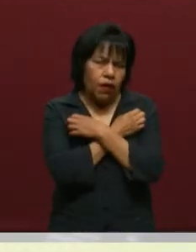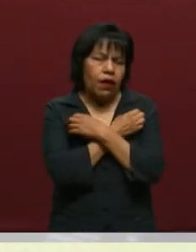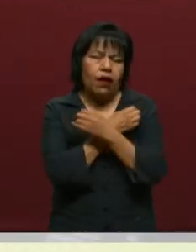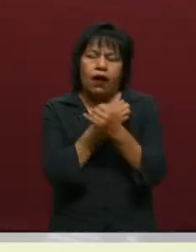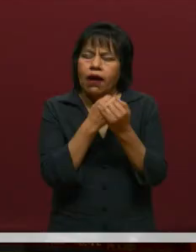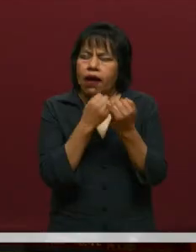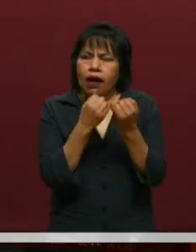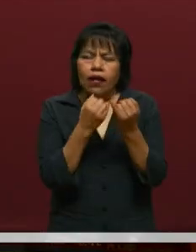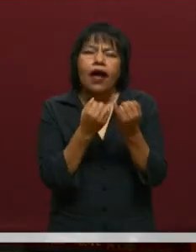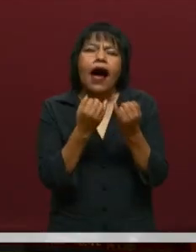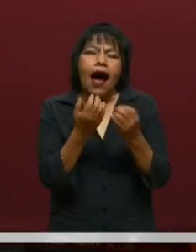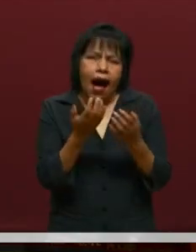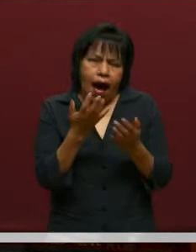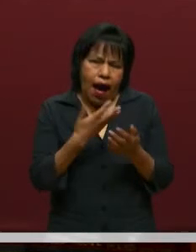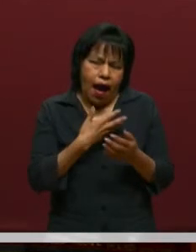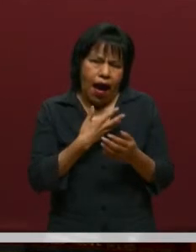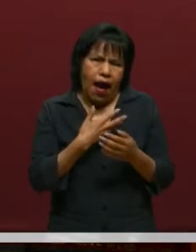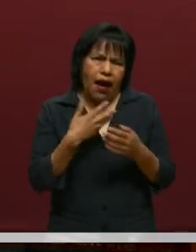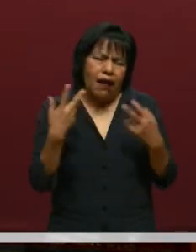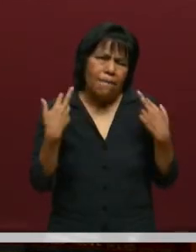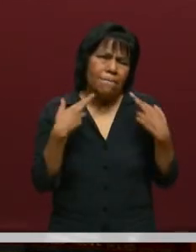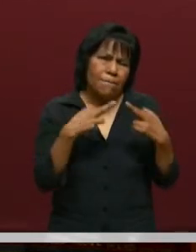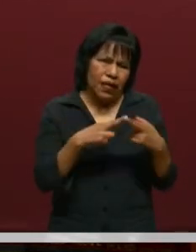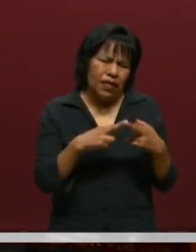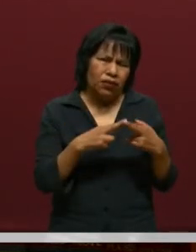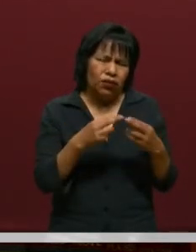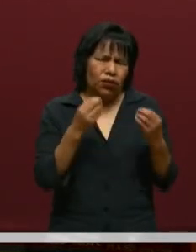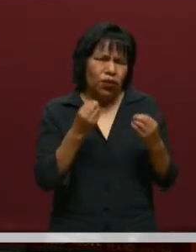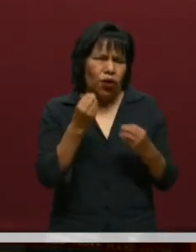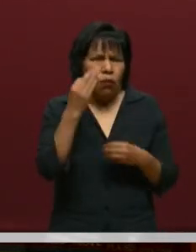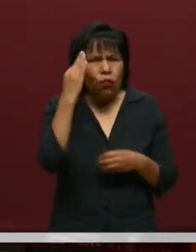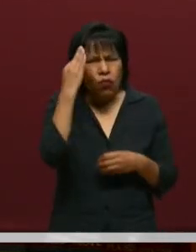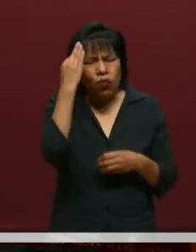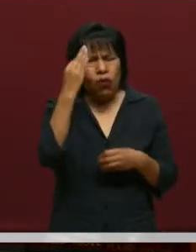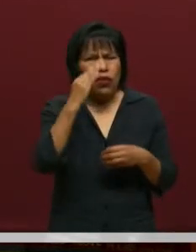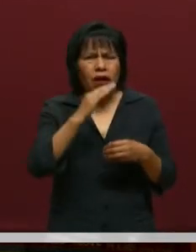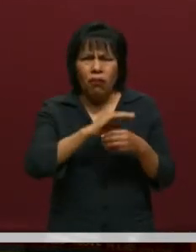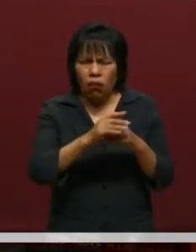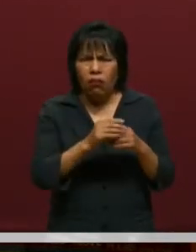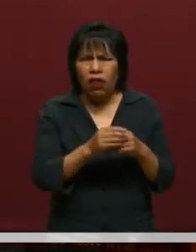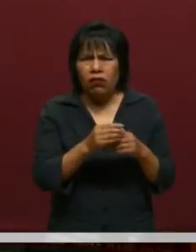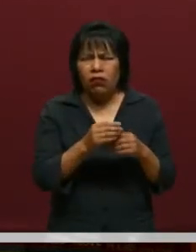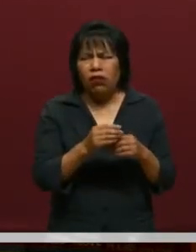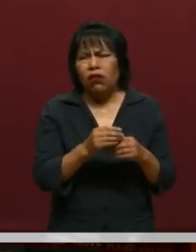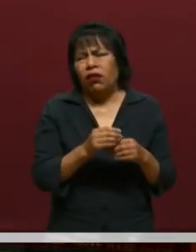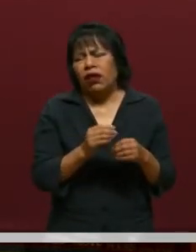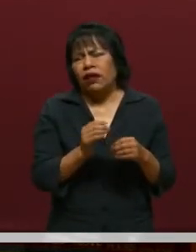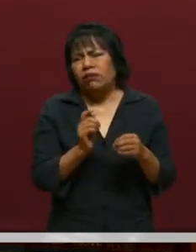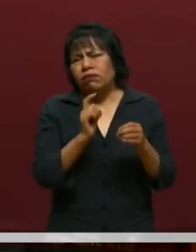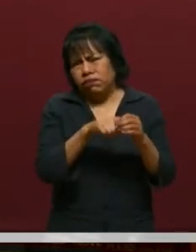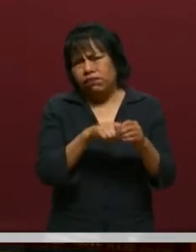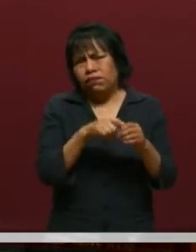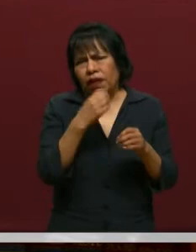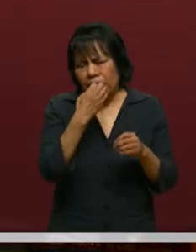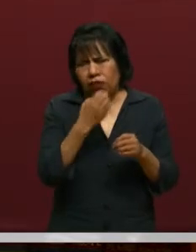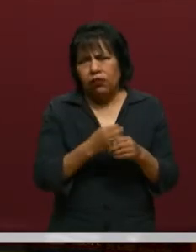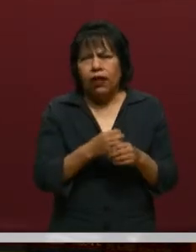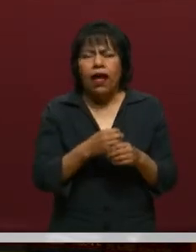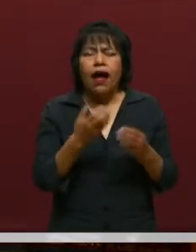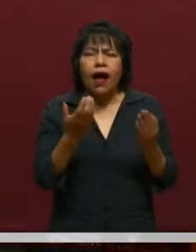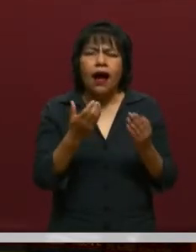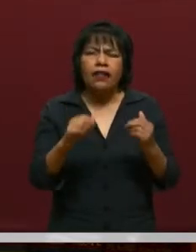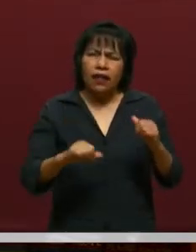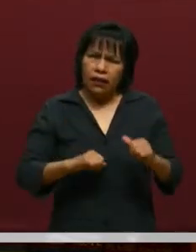llamado así, existen profesores de tiempo completo. Son profesores que están ahí realizando actividades de investigación,